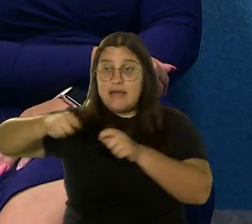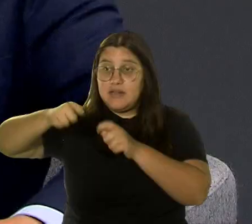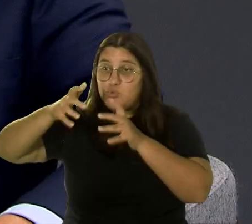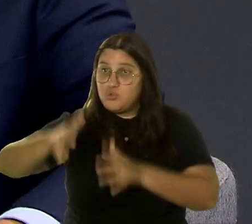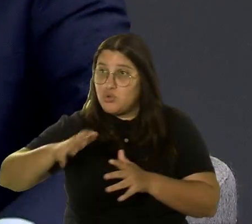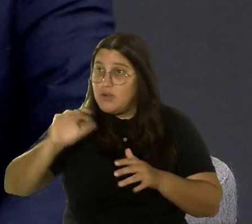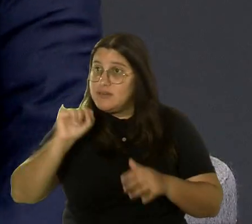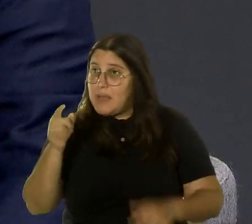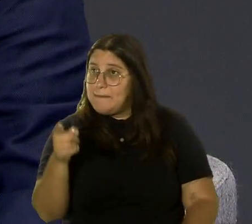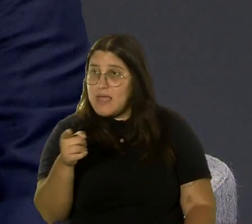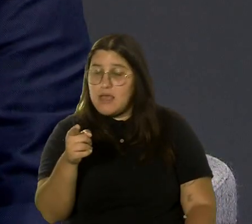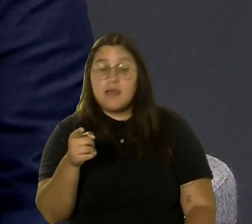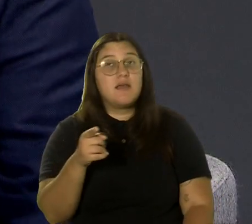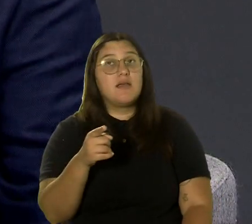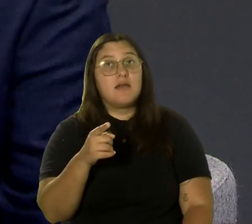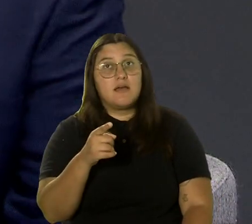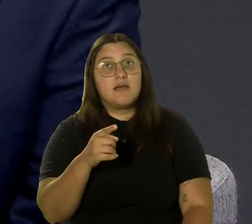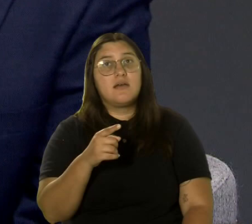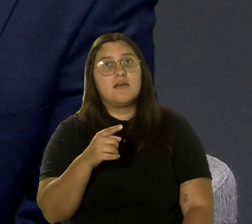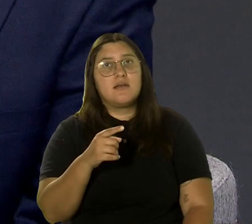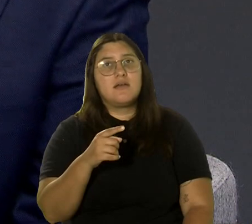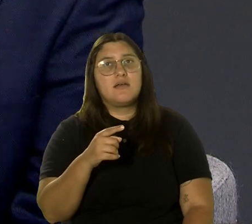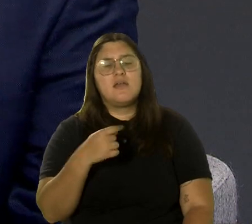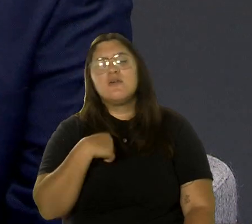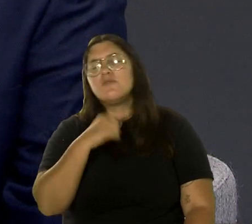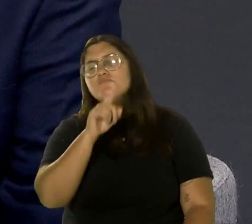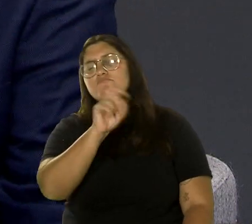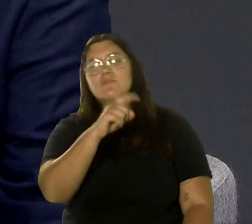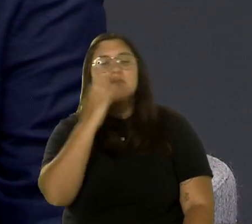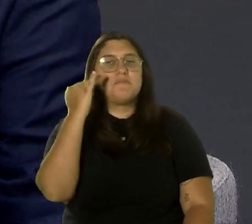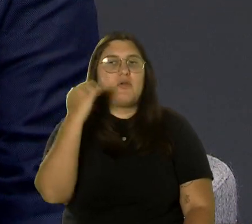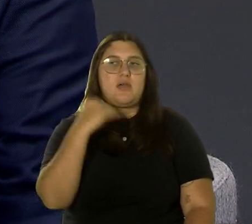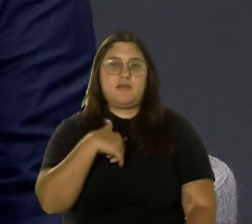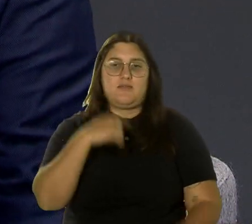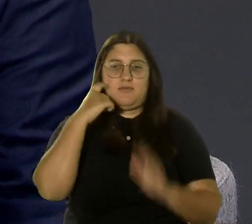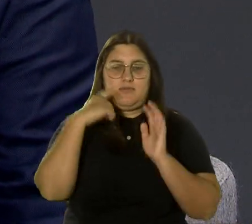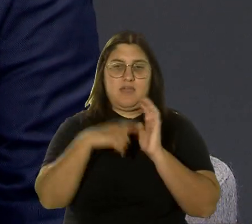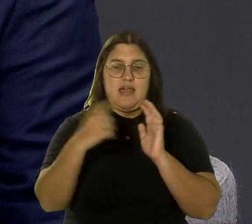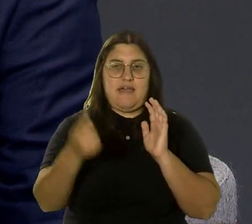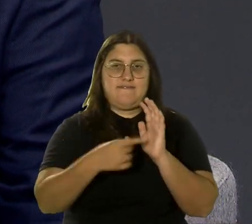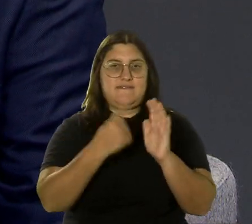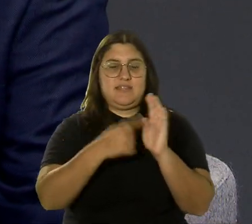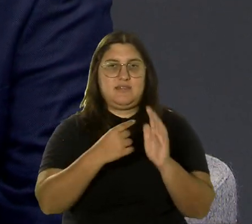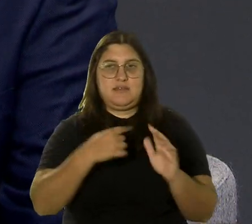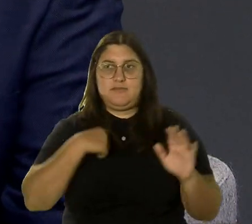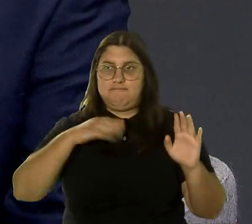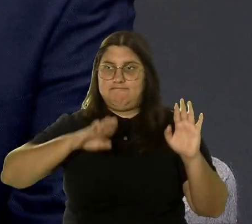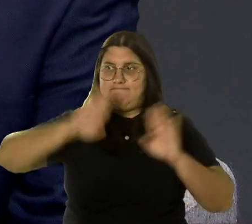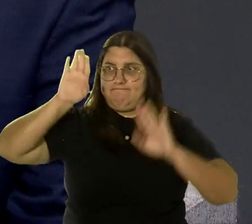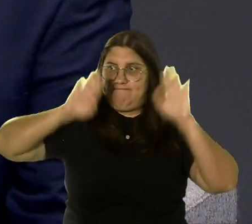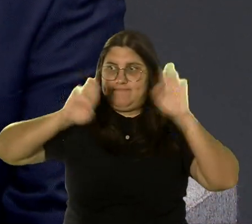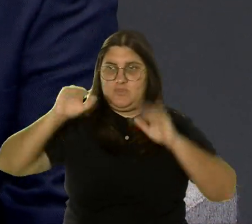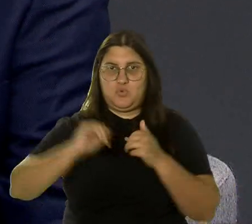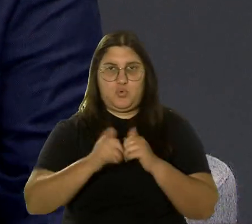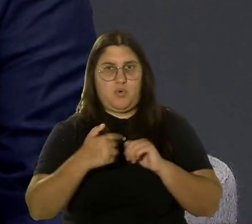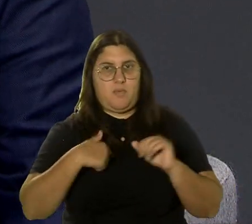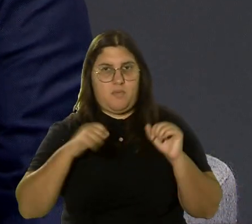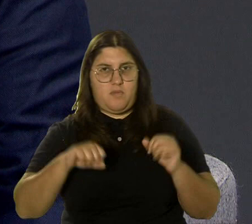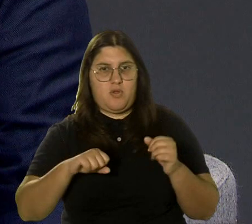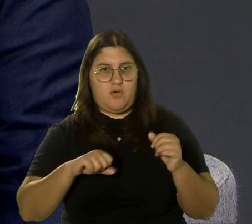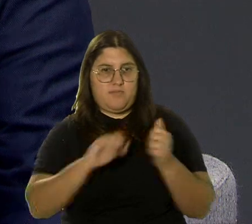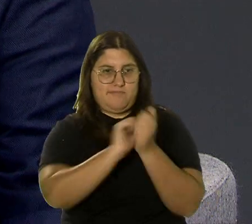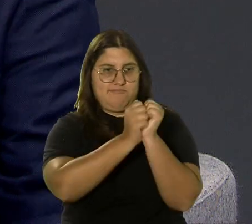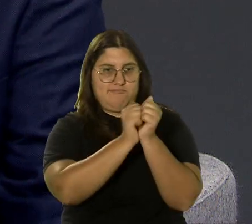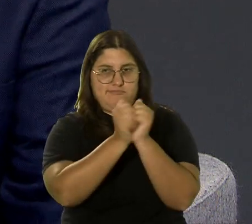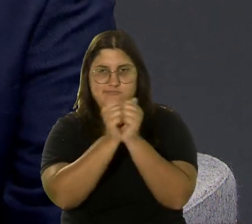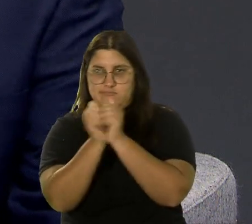dijo también. sí. Le hago la pregunta porque como hay veces que se entra en un proceso de subasta, ¿cómo yo puedo competir que soy un